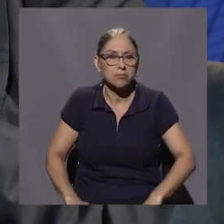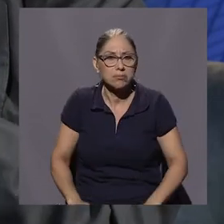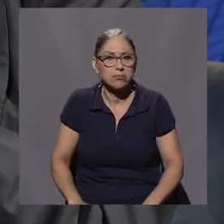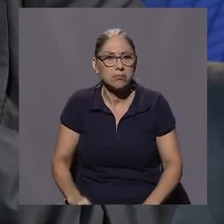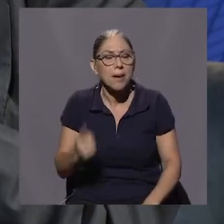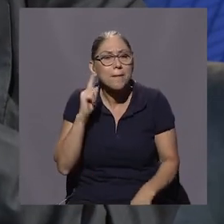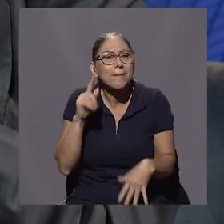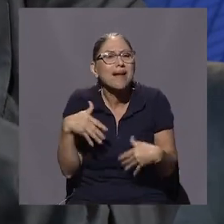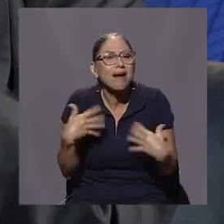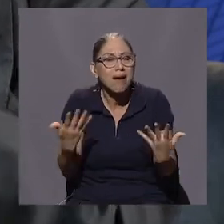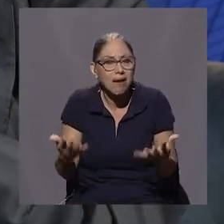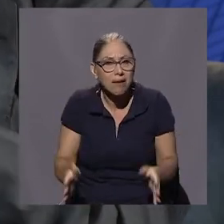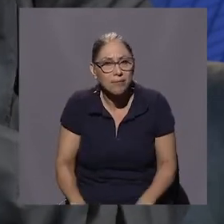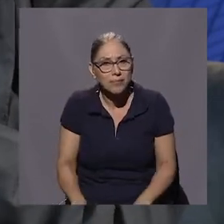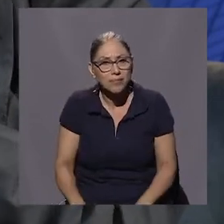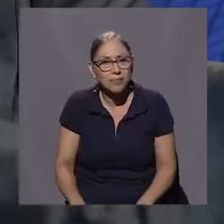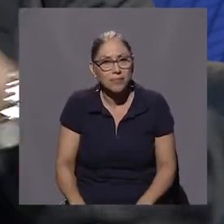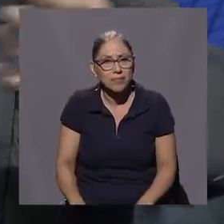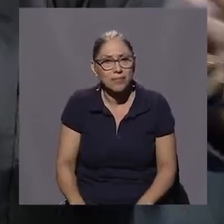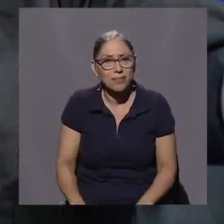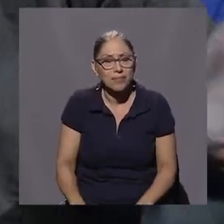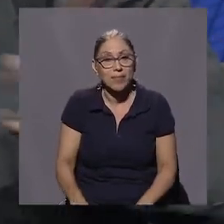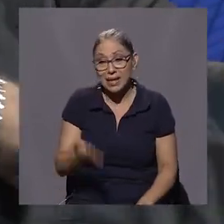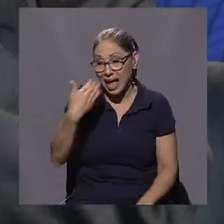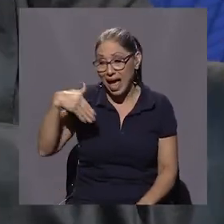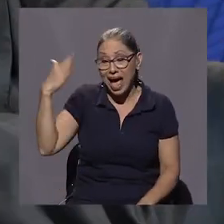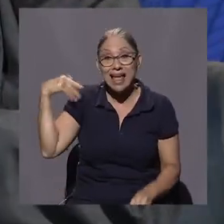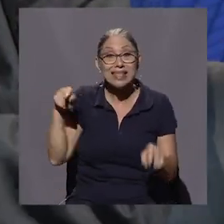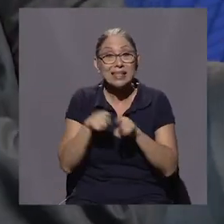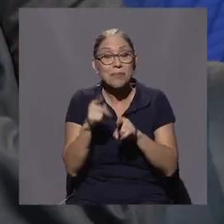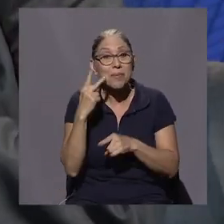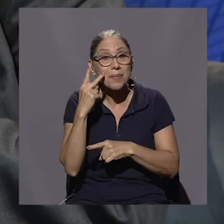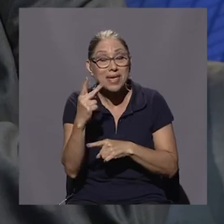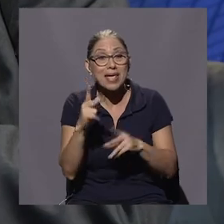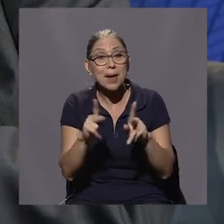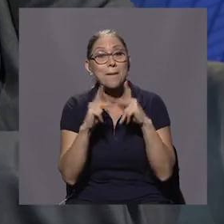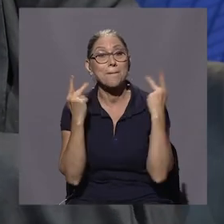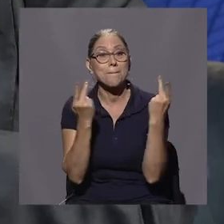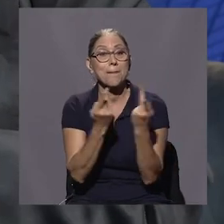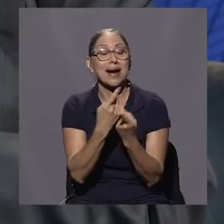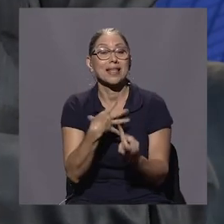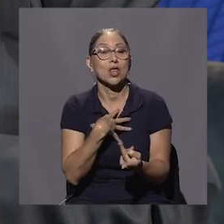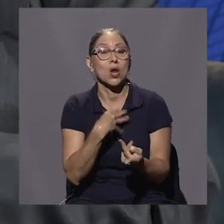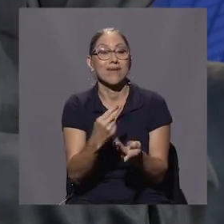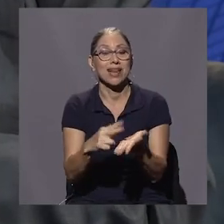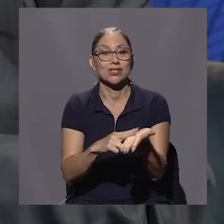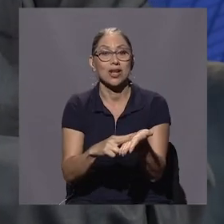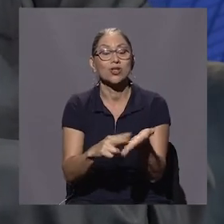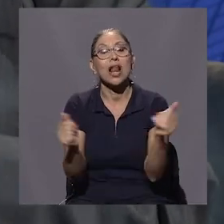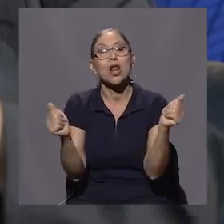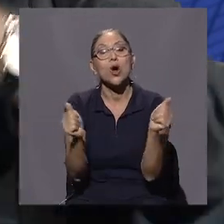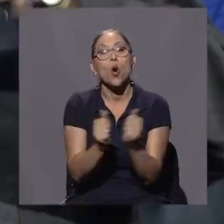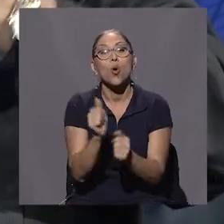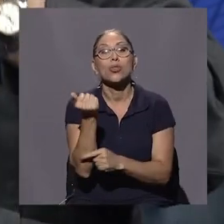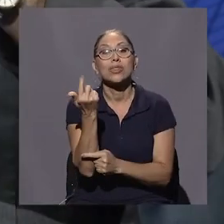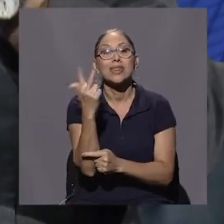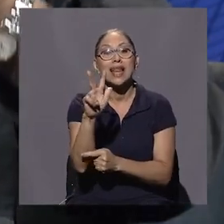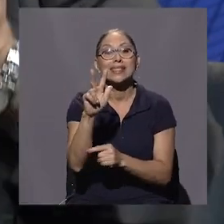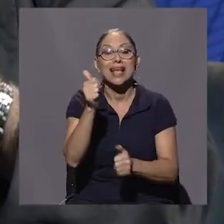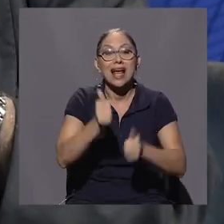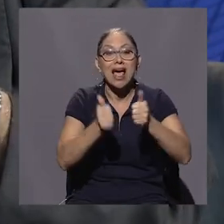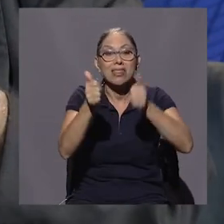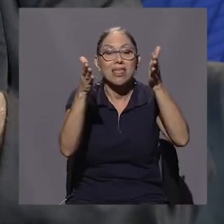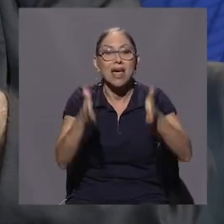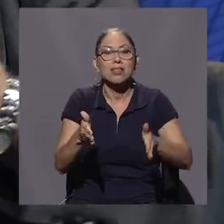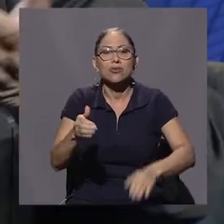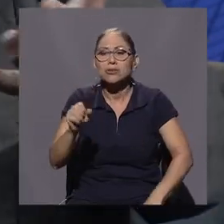¿para qué queremos? El otro día vi 13 Partido de Liberación Nacional con 13 candidatos, ¿sí? ¿y qué?